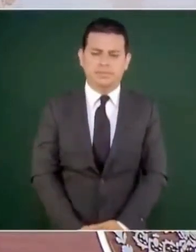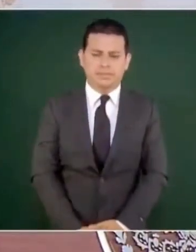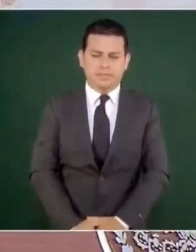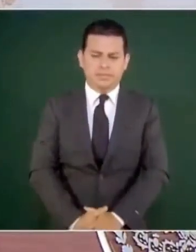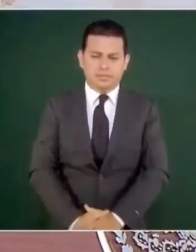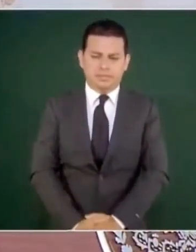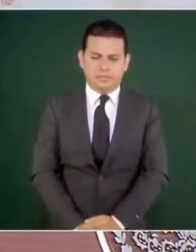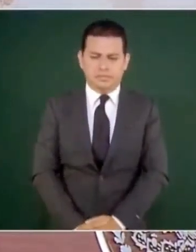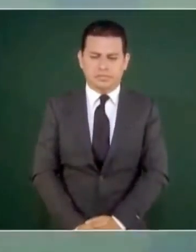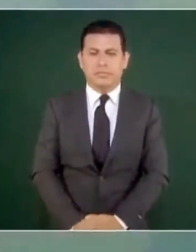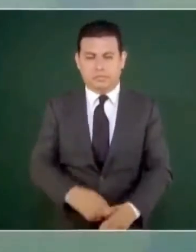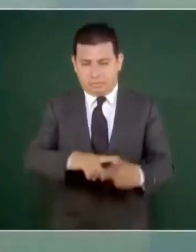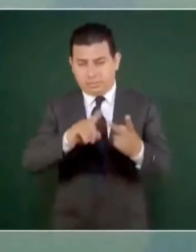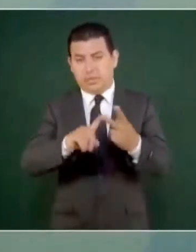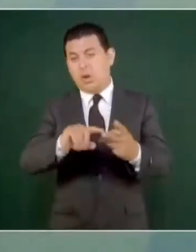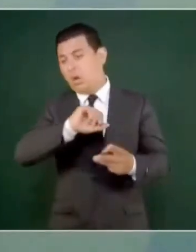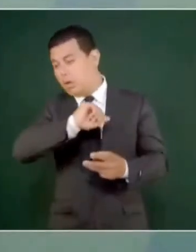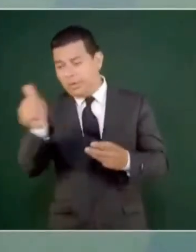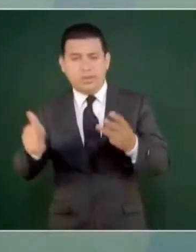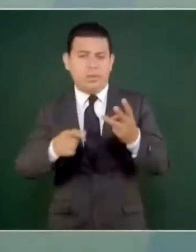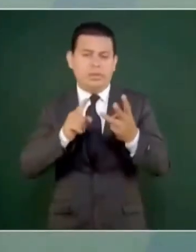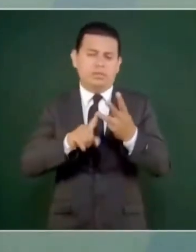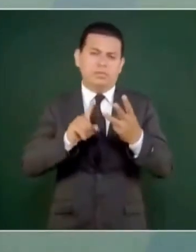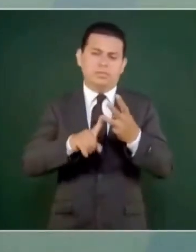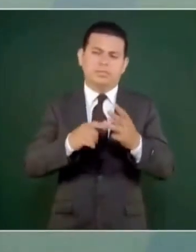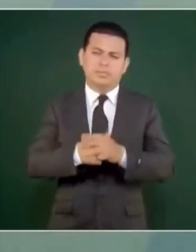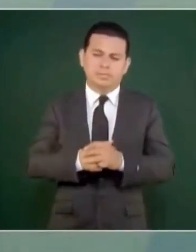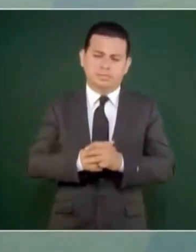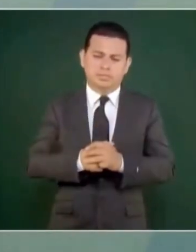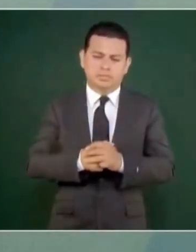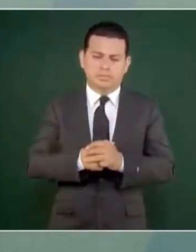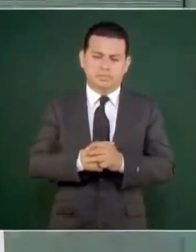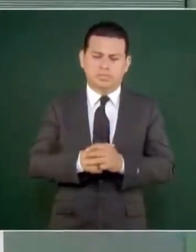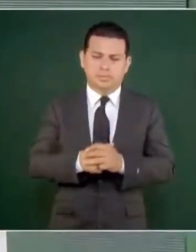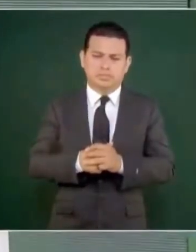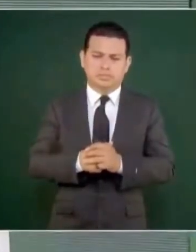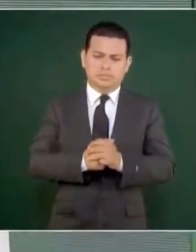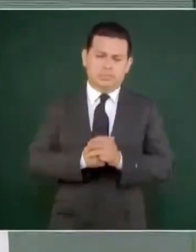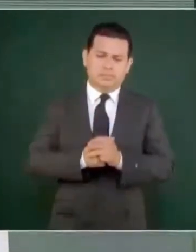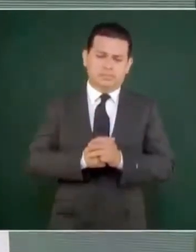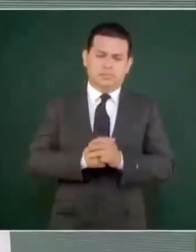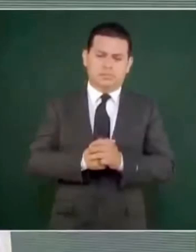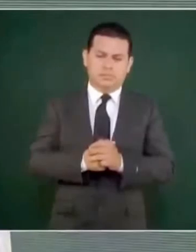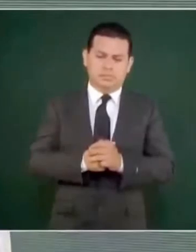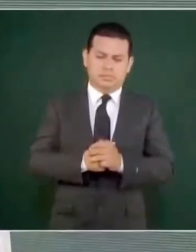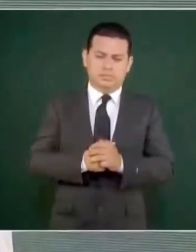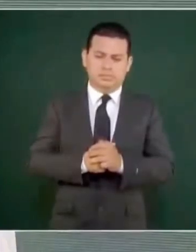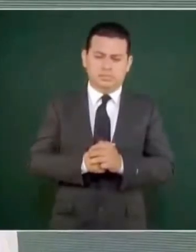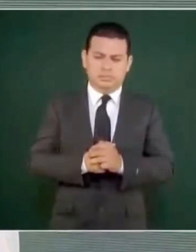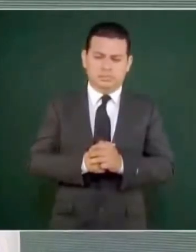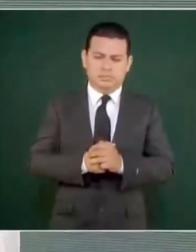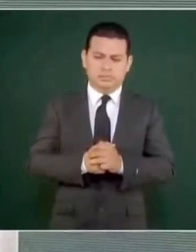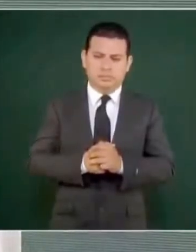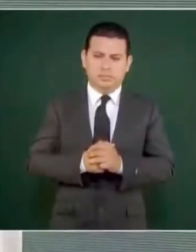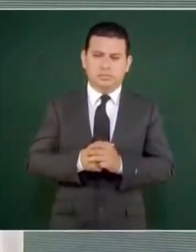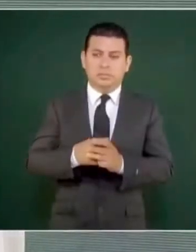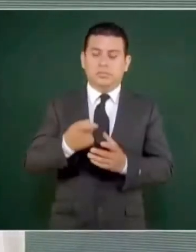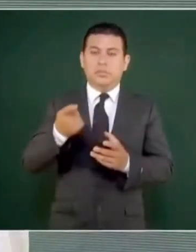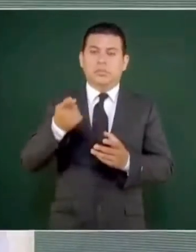Y lo otro es que hay honrosas excepciones